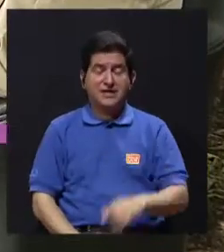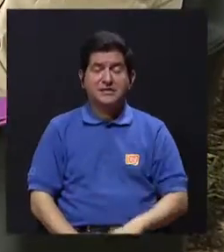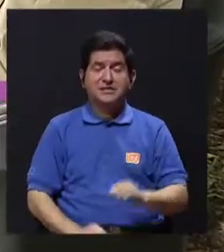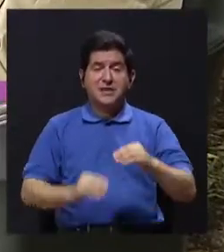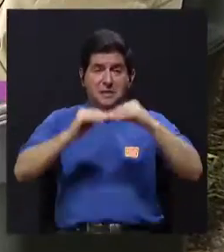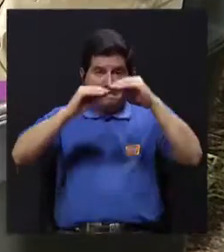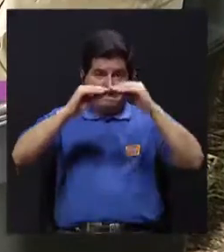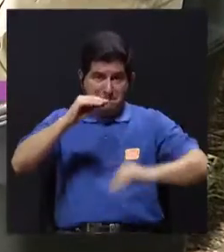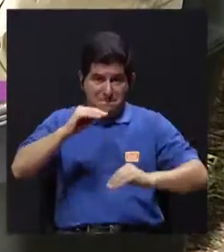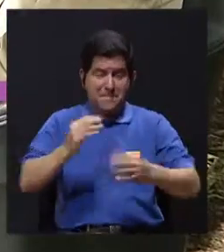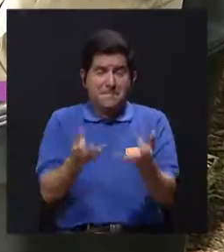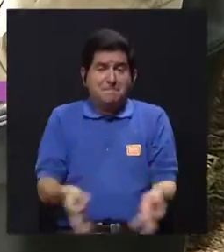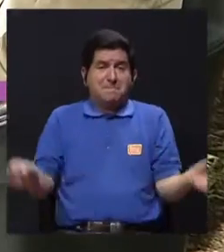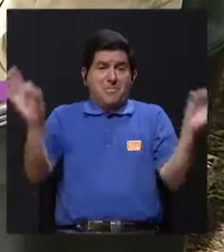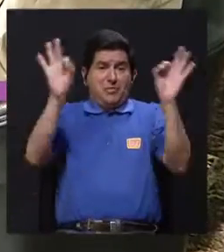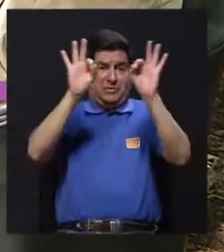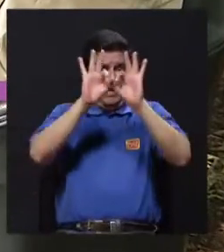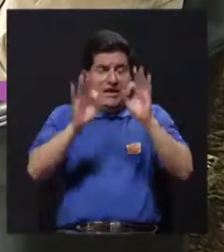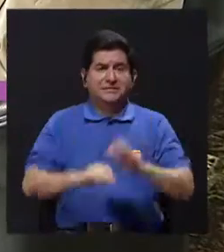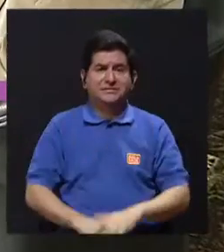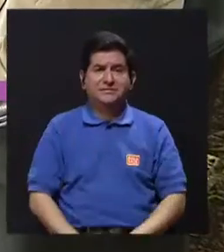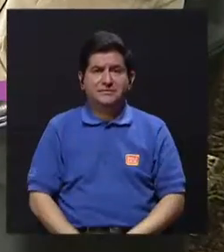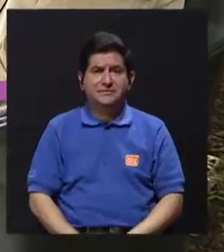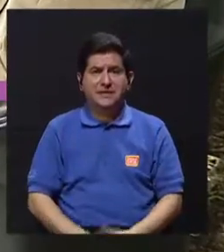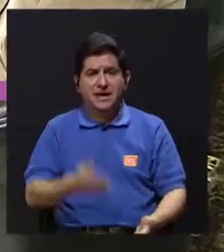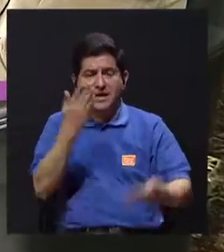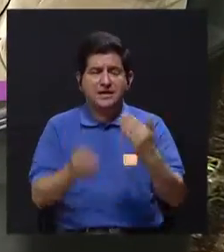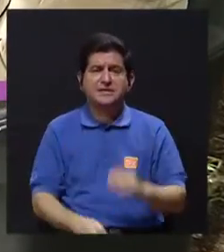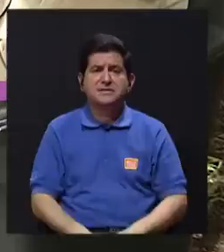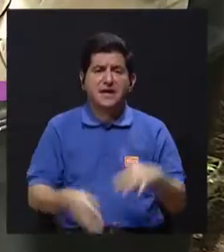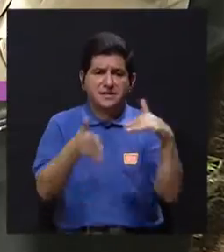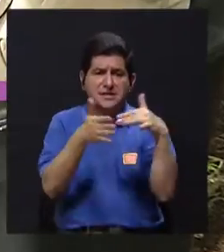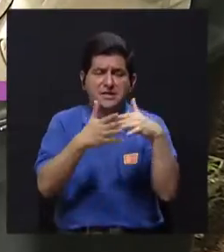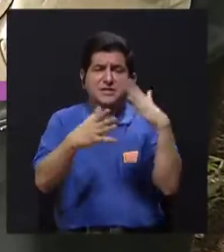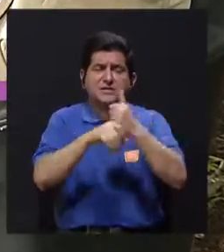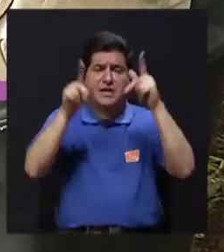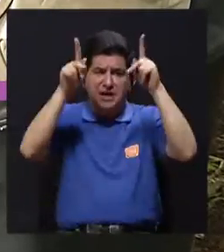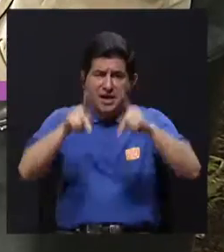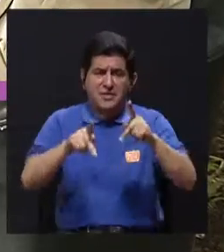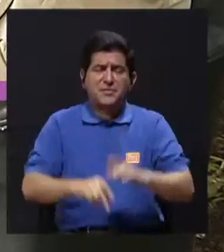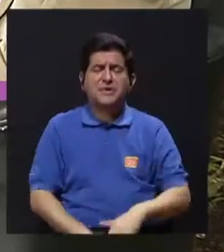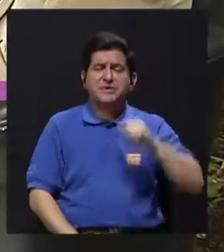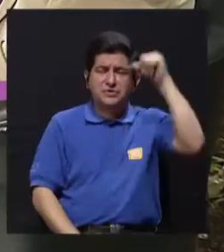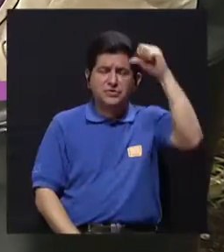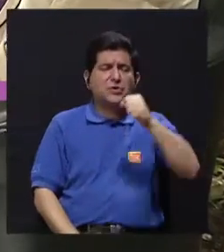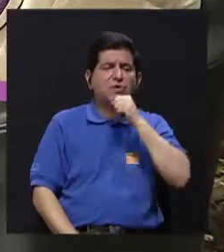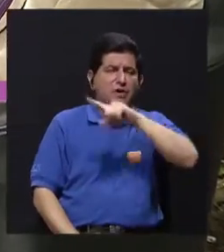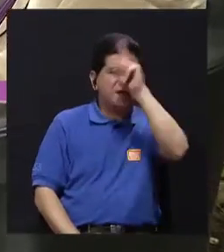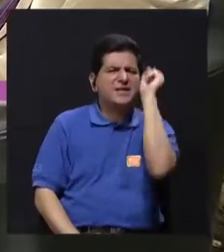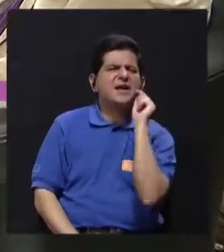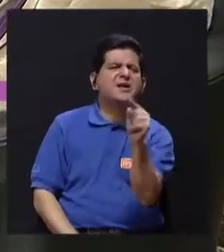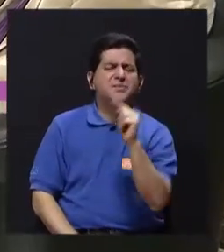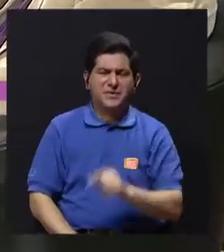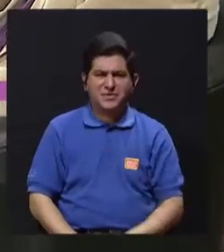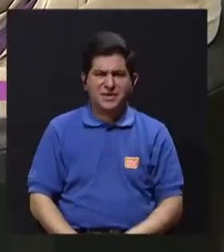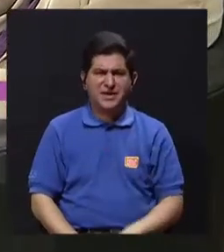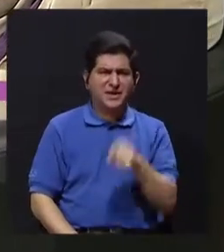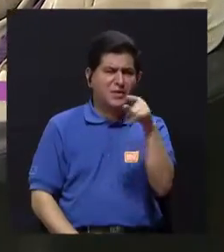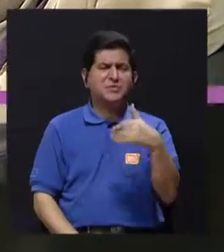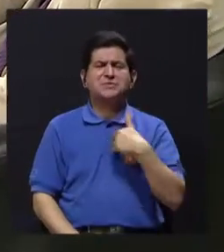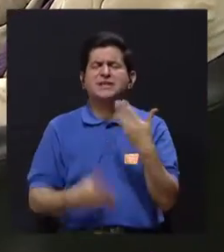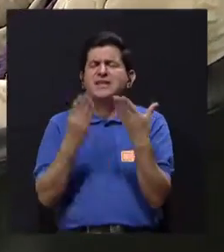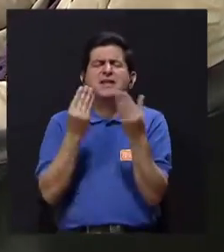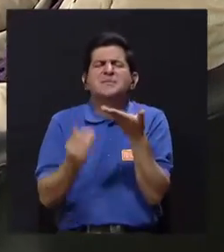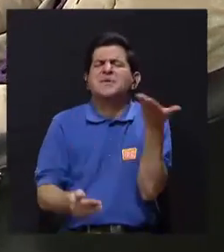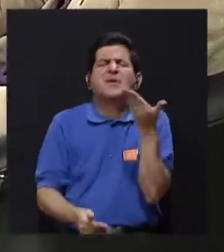de las pérdidas más grandes. Y mencionábamos en algún momento algunos estudios que hemos hecho en personas mayores cuando hemos preguntado específicamente qué